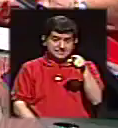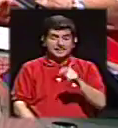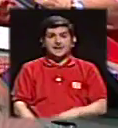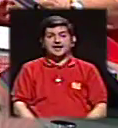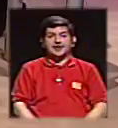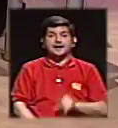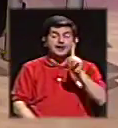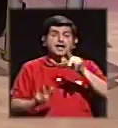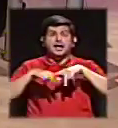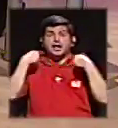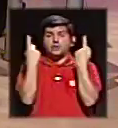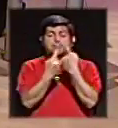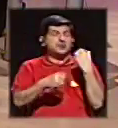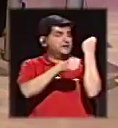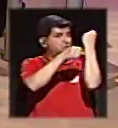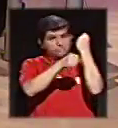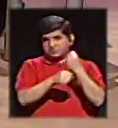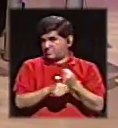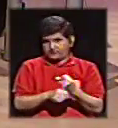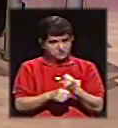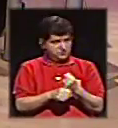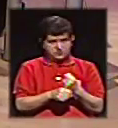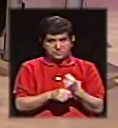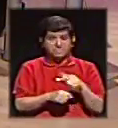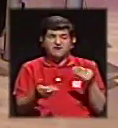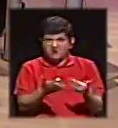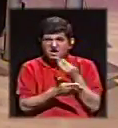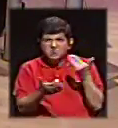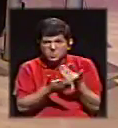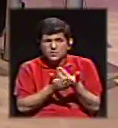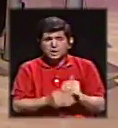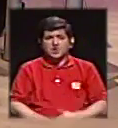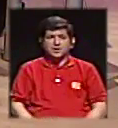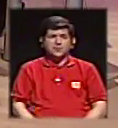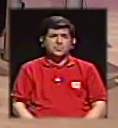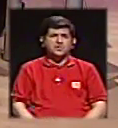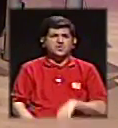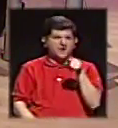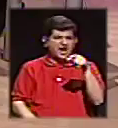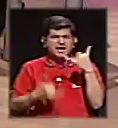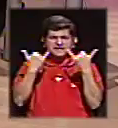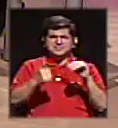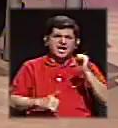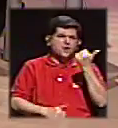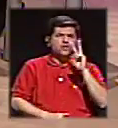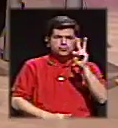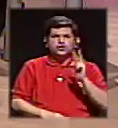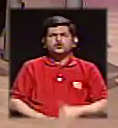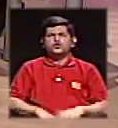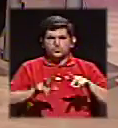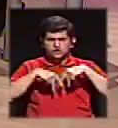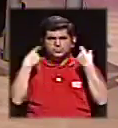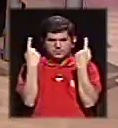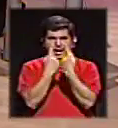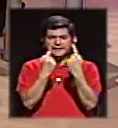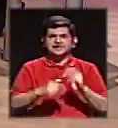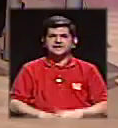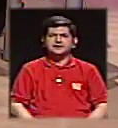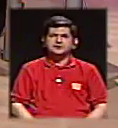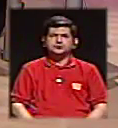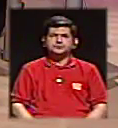partido que él no fundó, que es este nuevo. Ha pasado por dos partidos más, ¿entiendes? No, pero magía eso, el fundador.